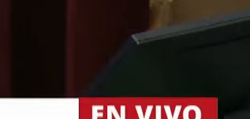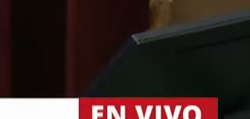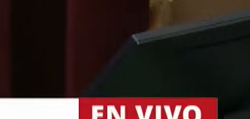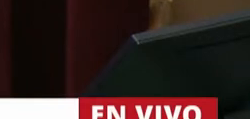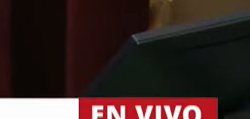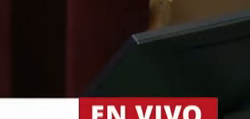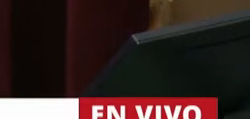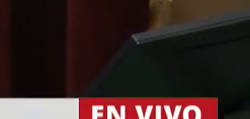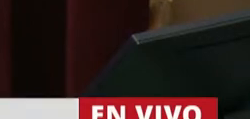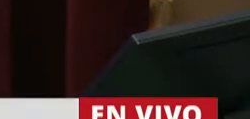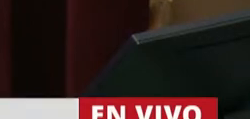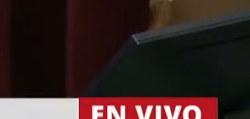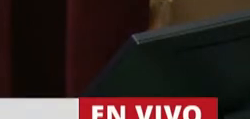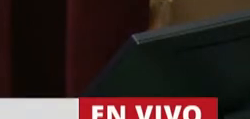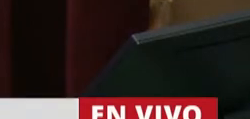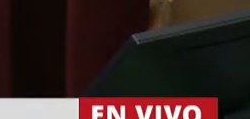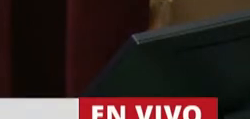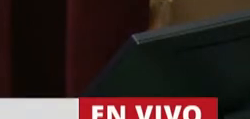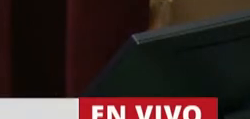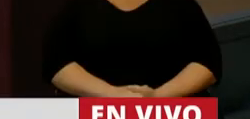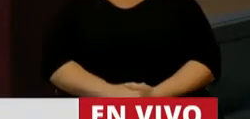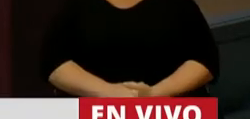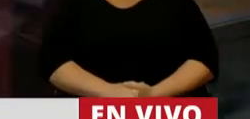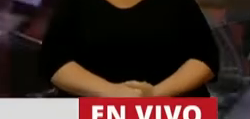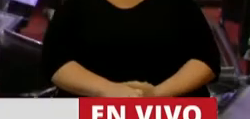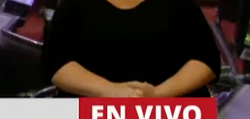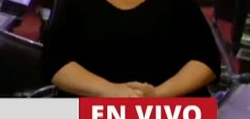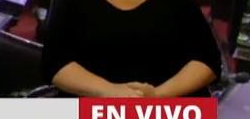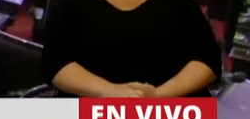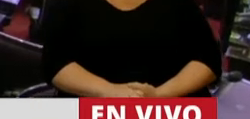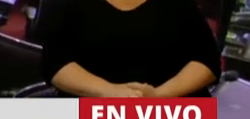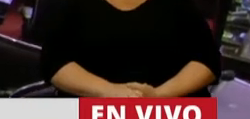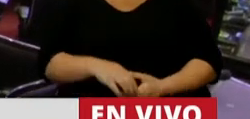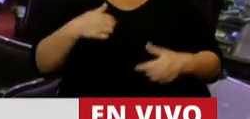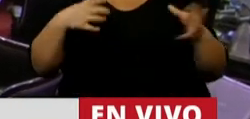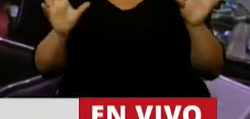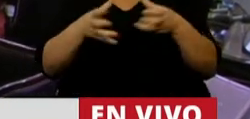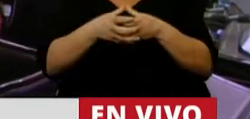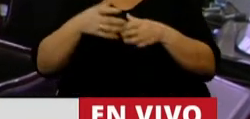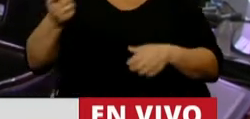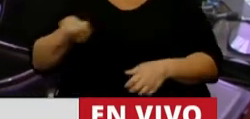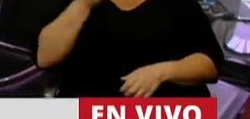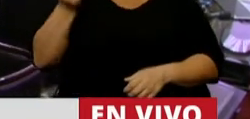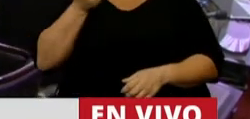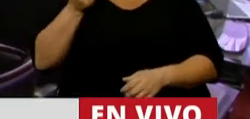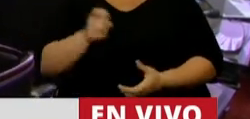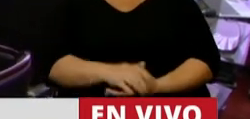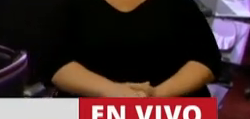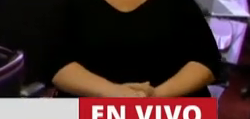Gracias, señor Presidente. Desde nuestro bloque socialista